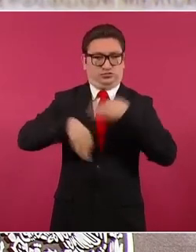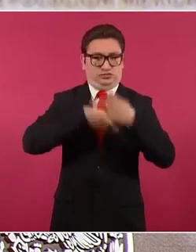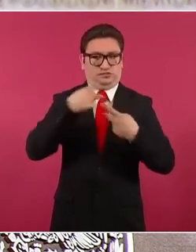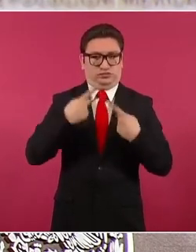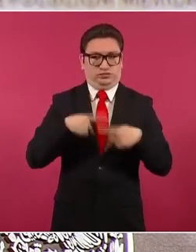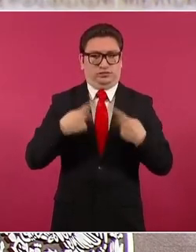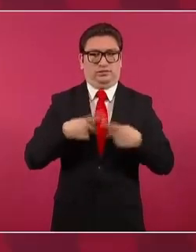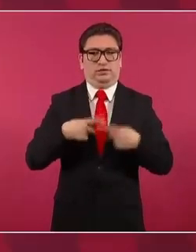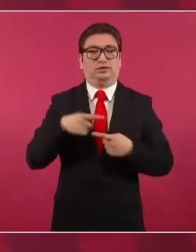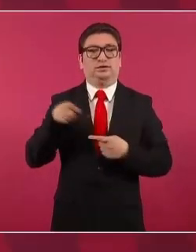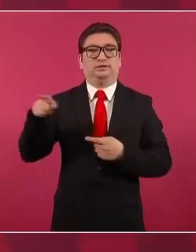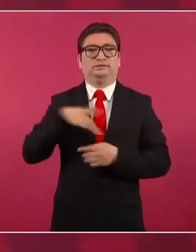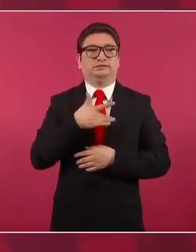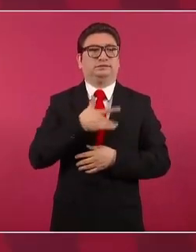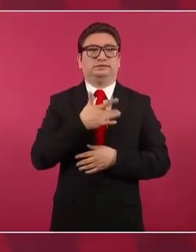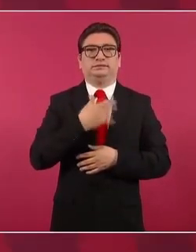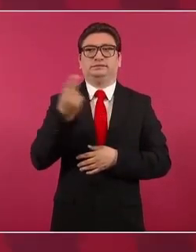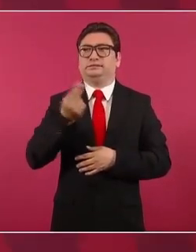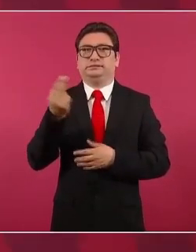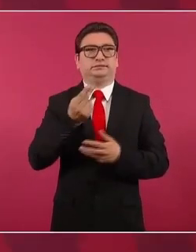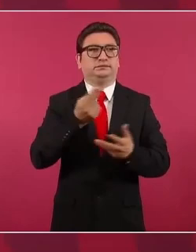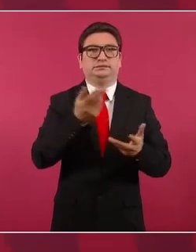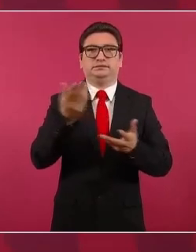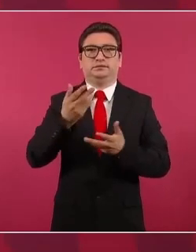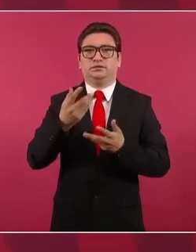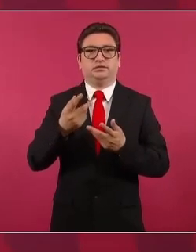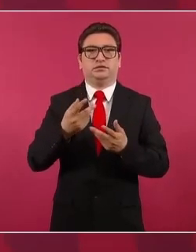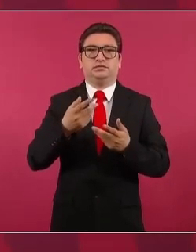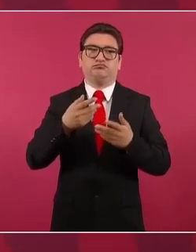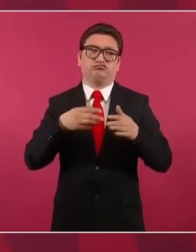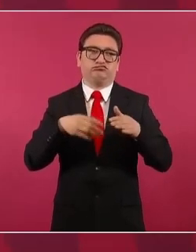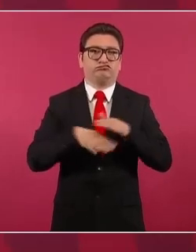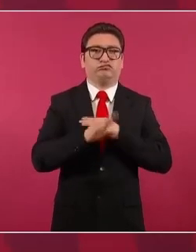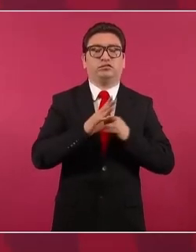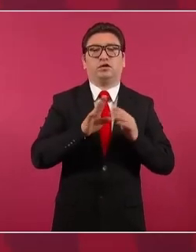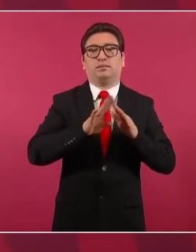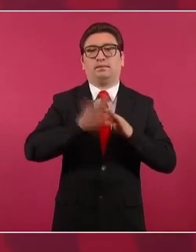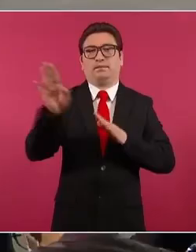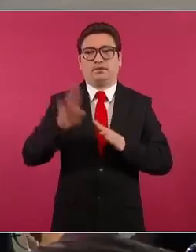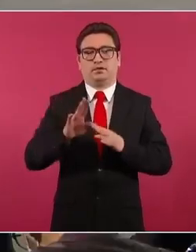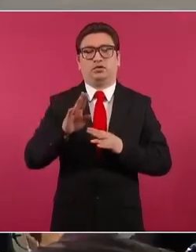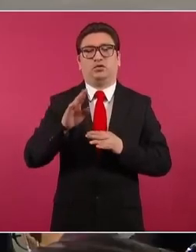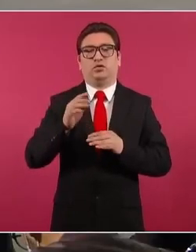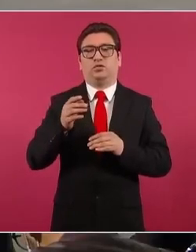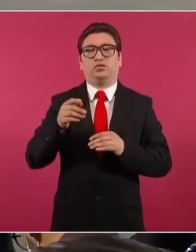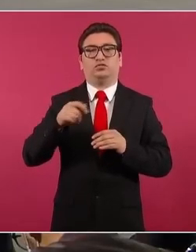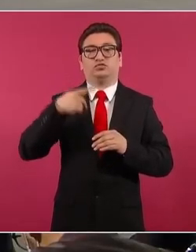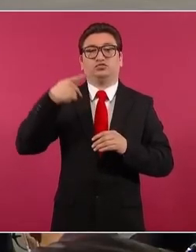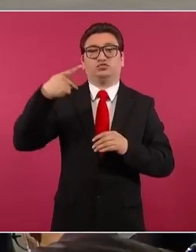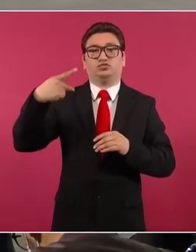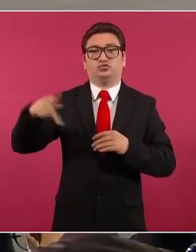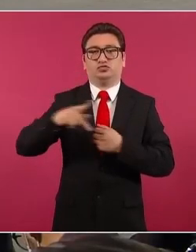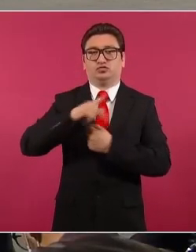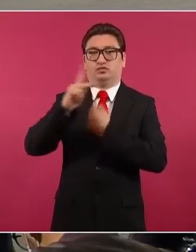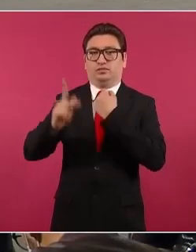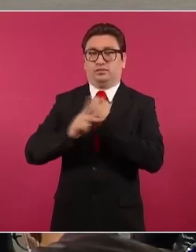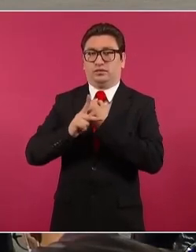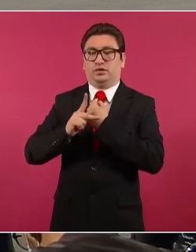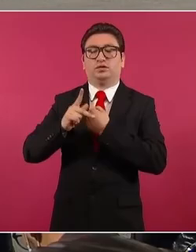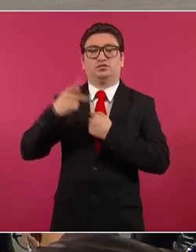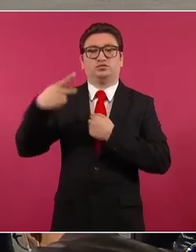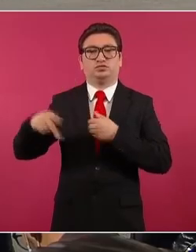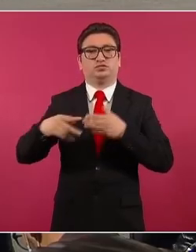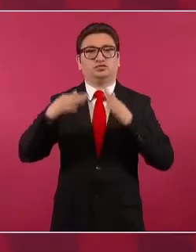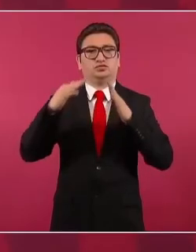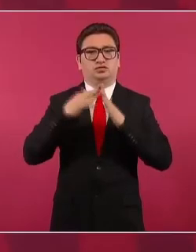la necesidad de emigrar, porque nadie sale de sus pueblos, deja a sus